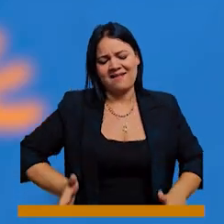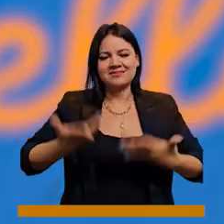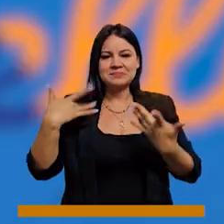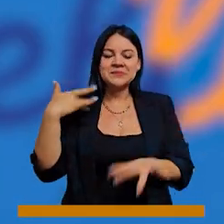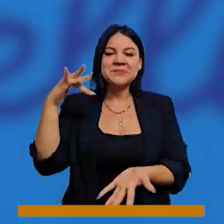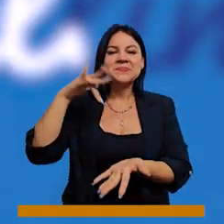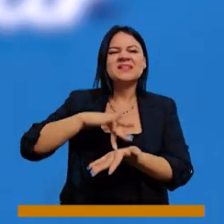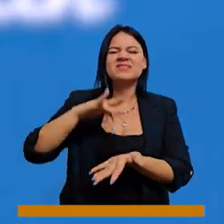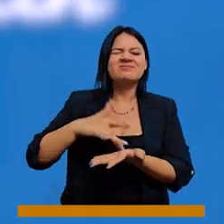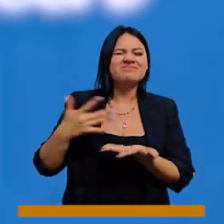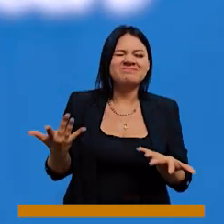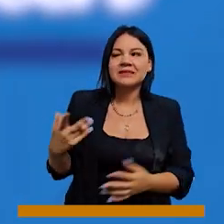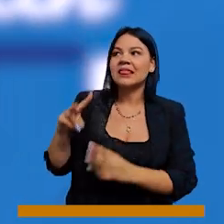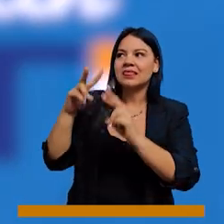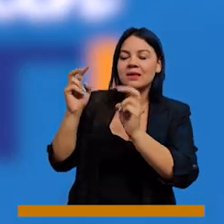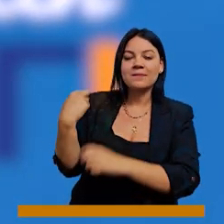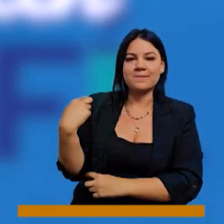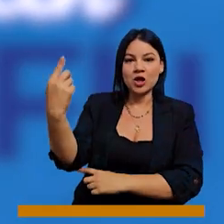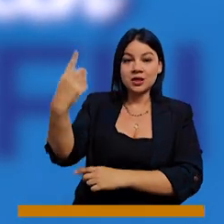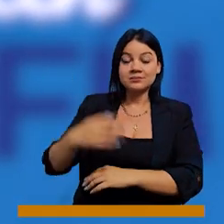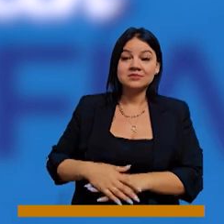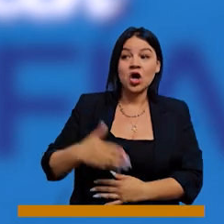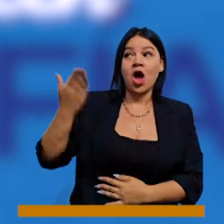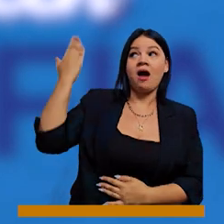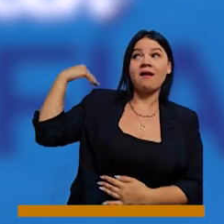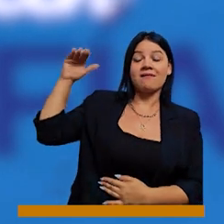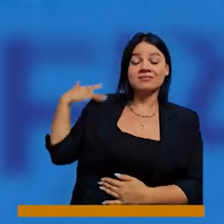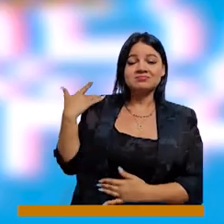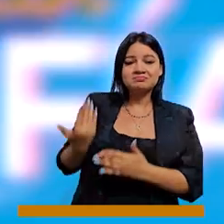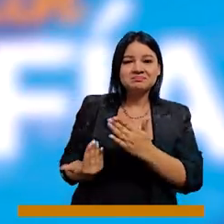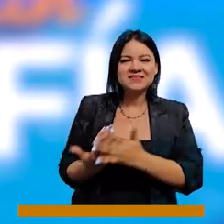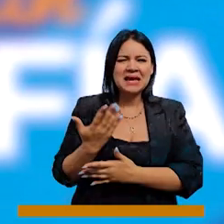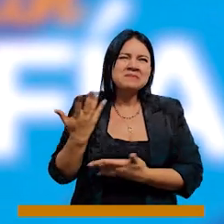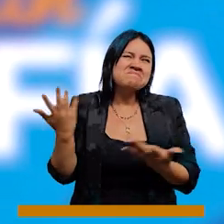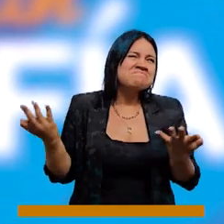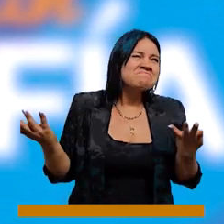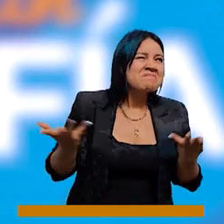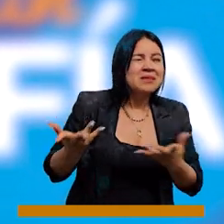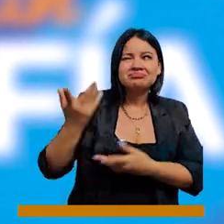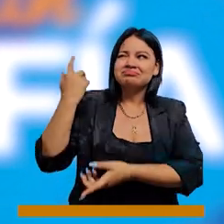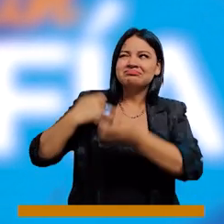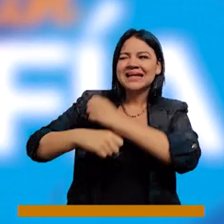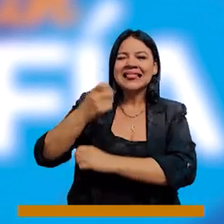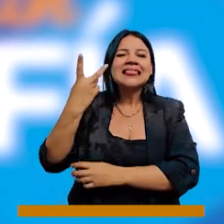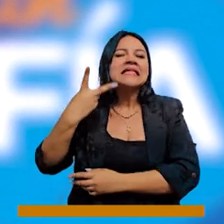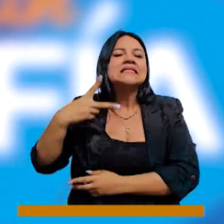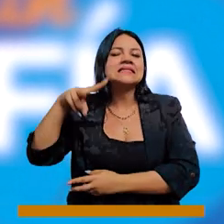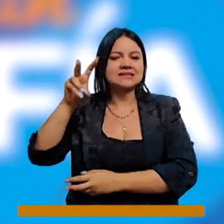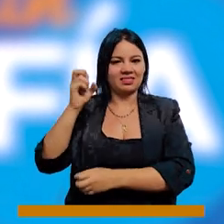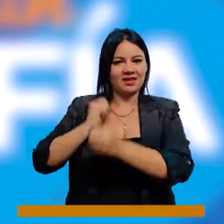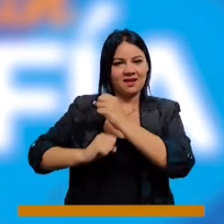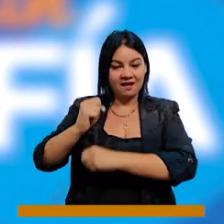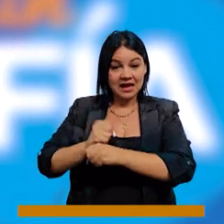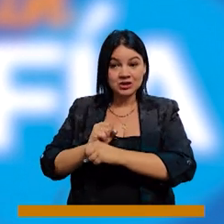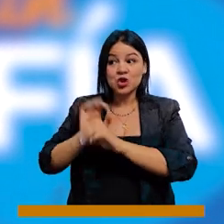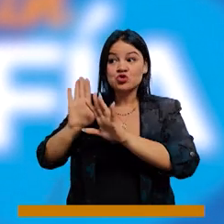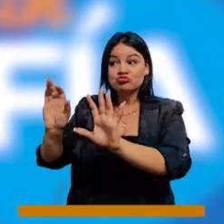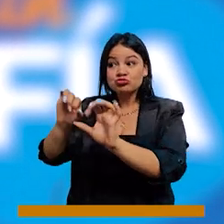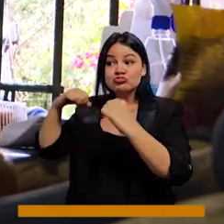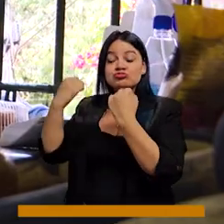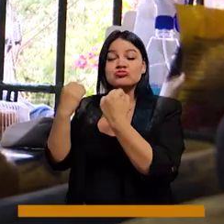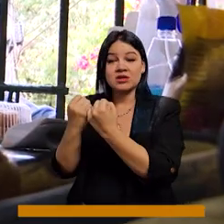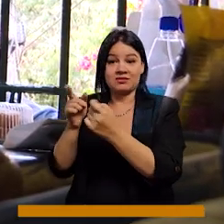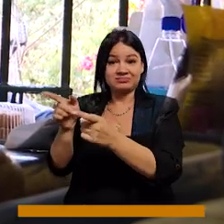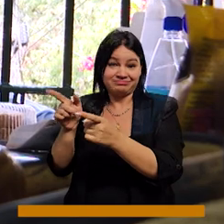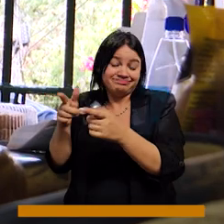animen a participar en política. Yo empecé mi proceso por allá hace 17 años, en el Consejo